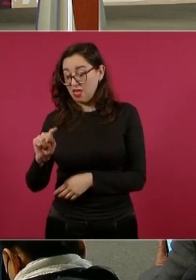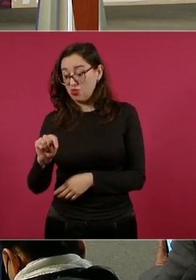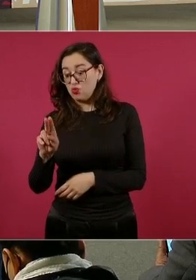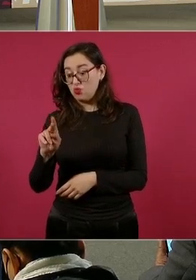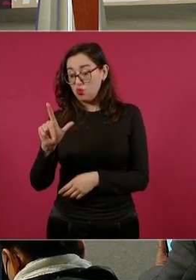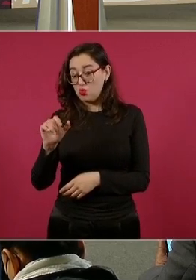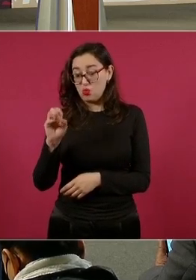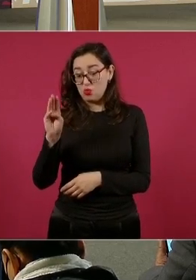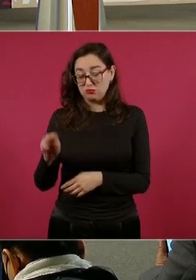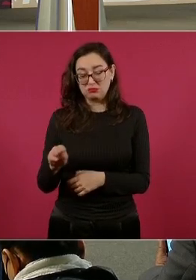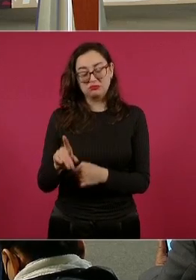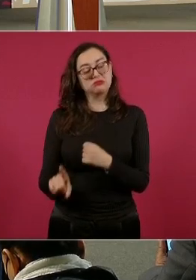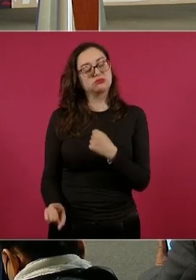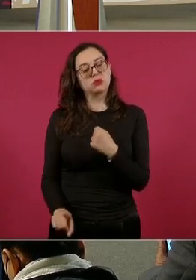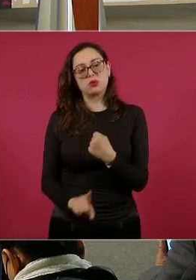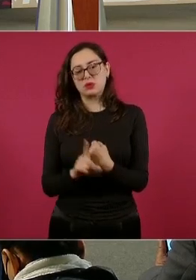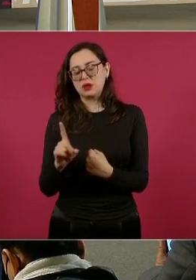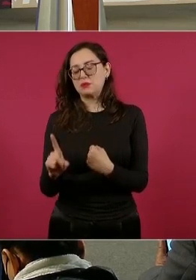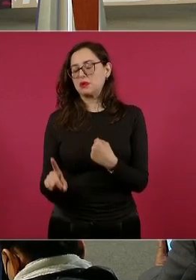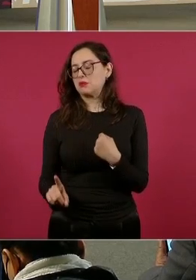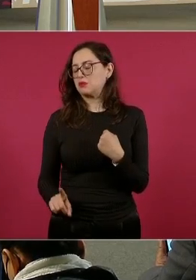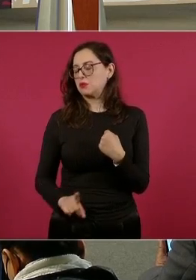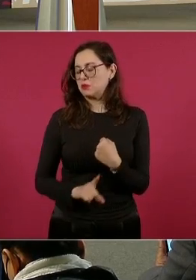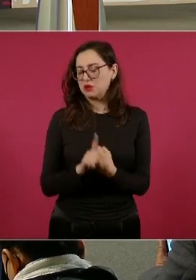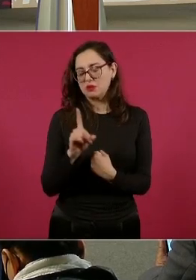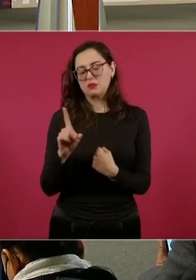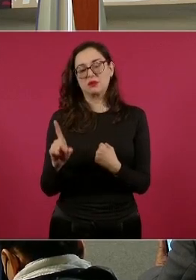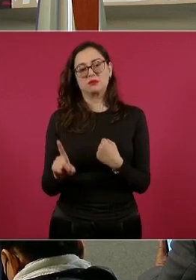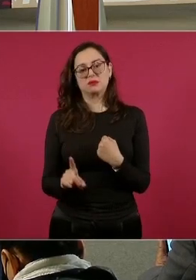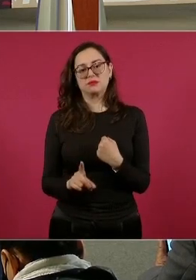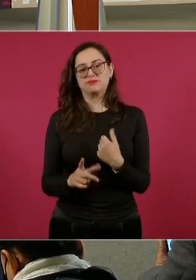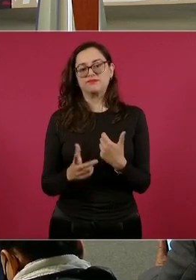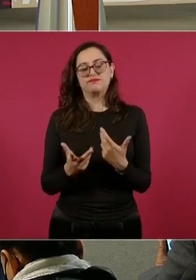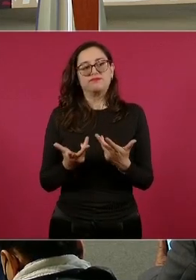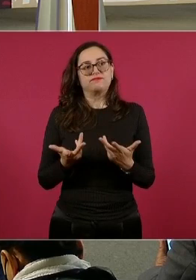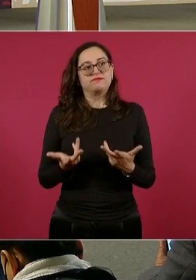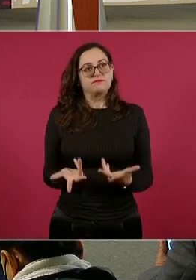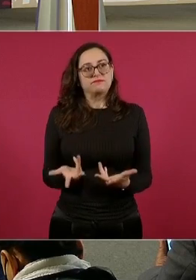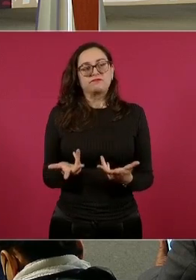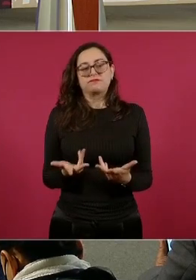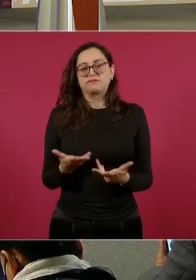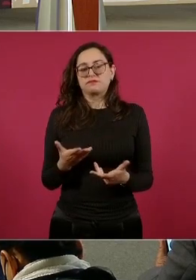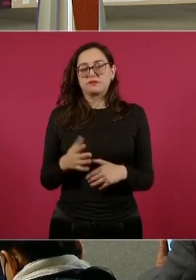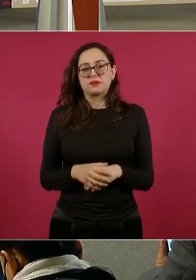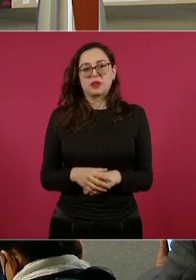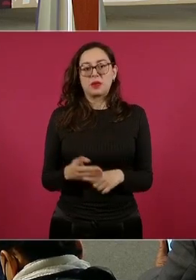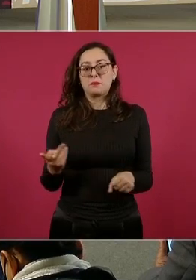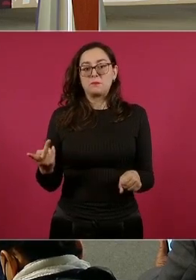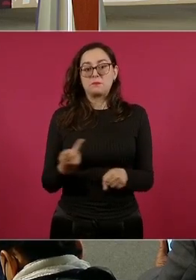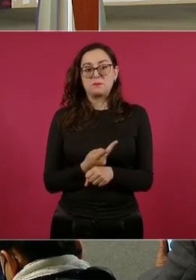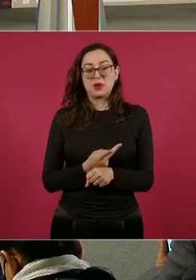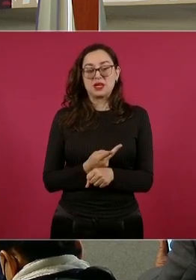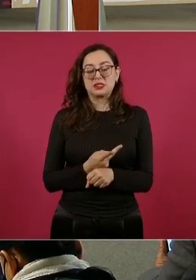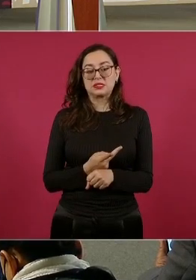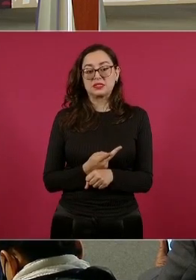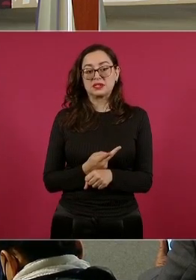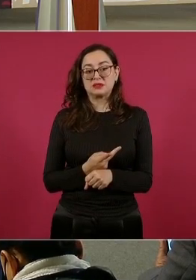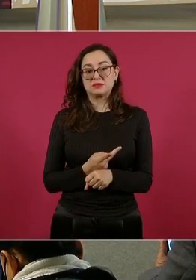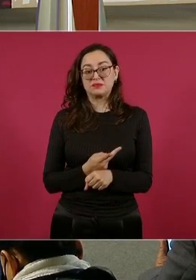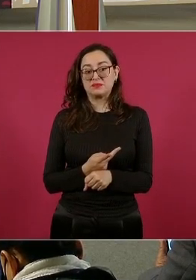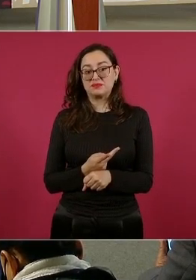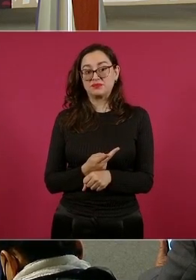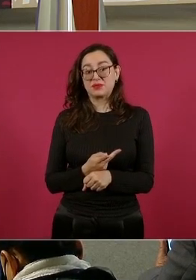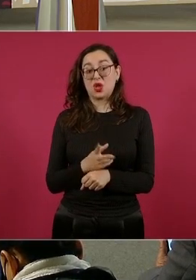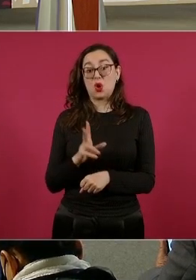porque se están construyendo como